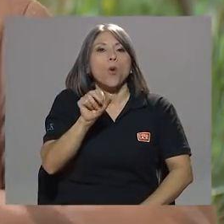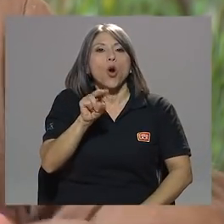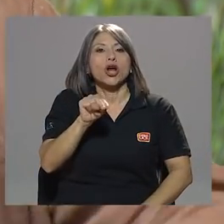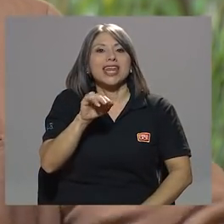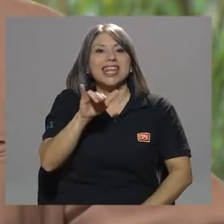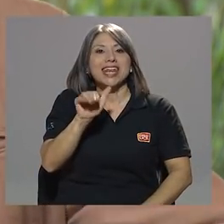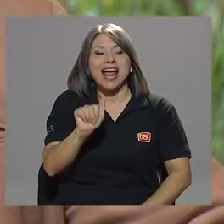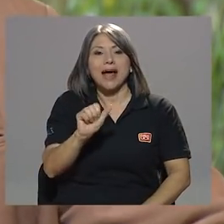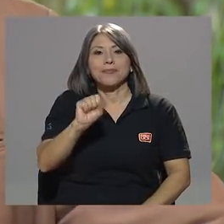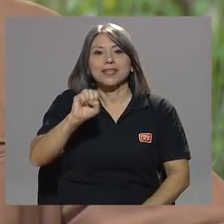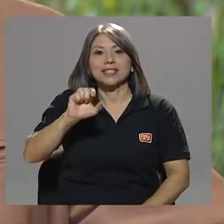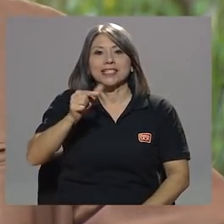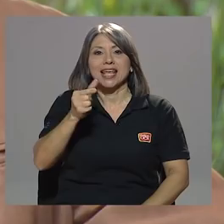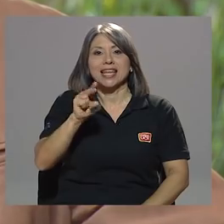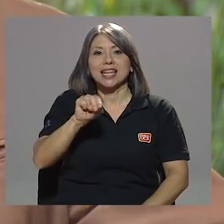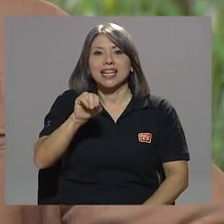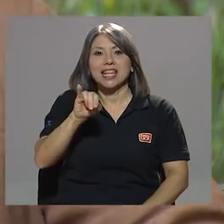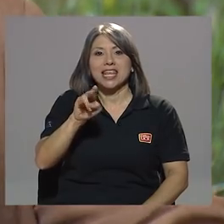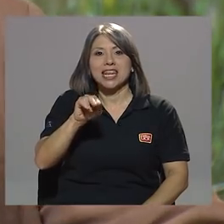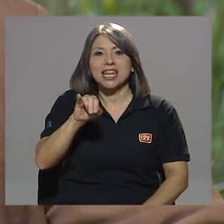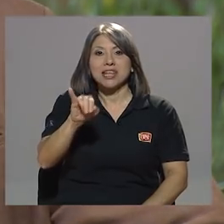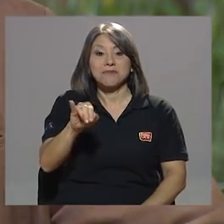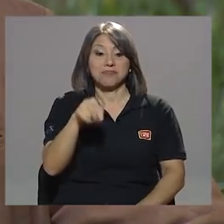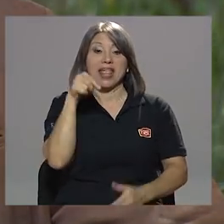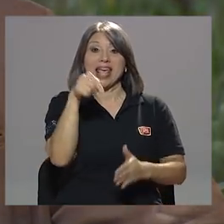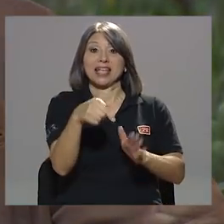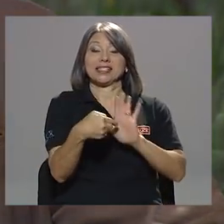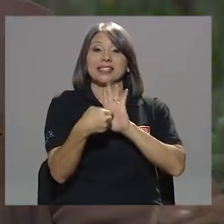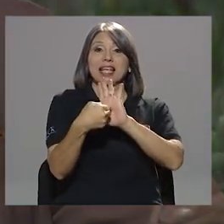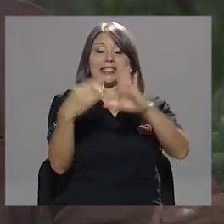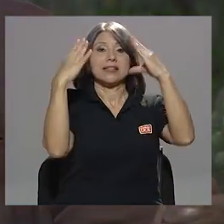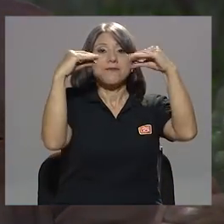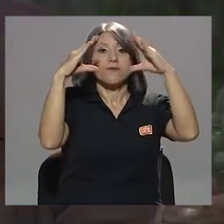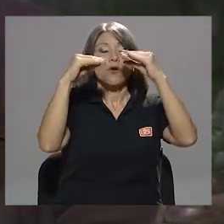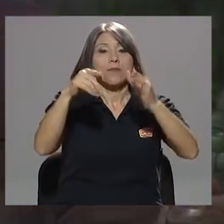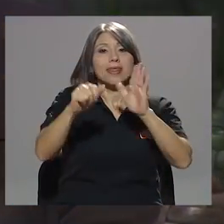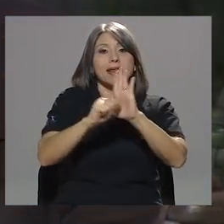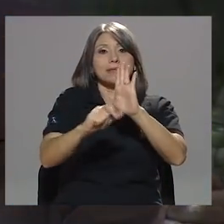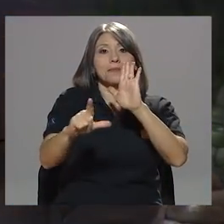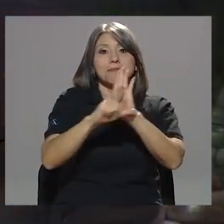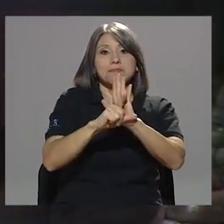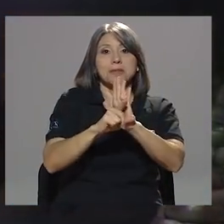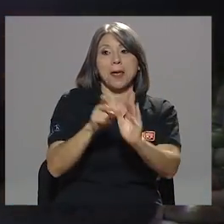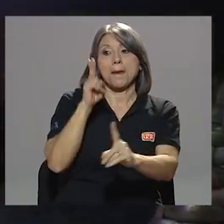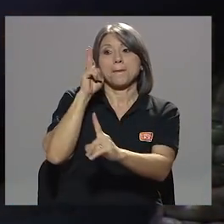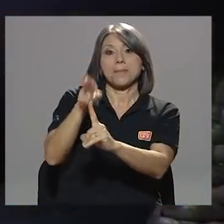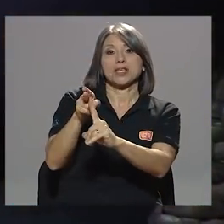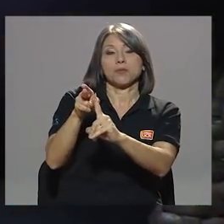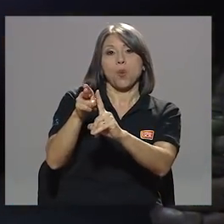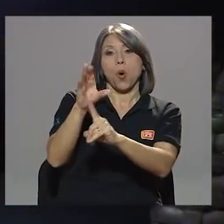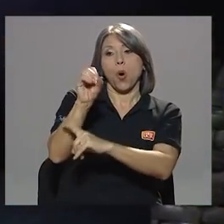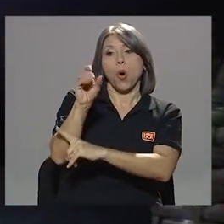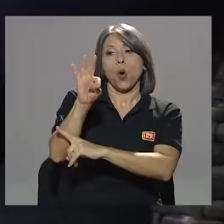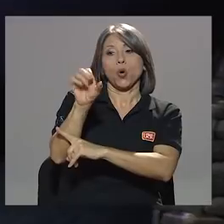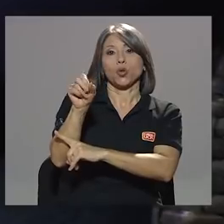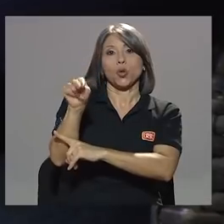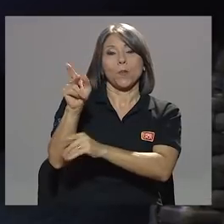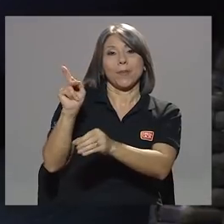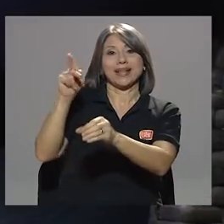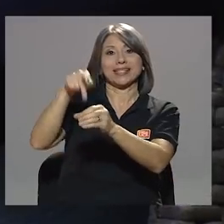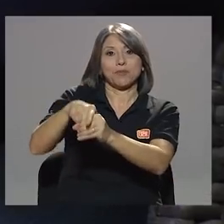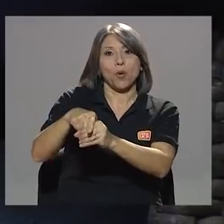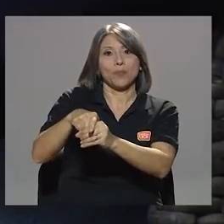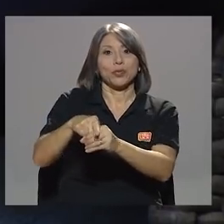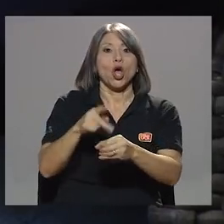Este es el informe de la Asamblea Legislativa por el cual el mismo Botón participó. El duopolio del